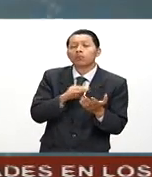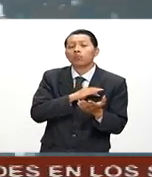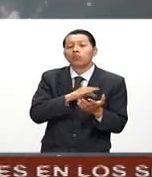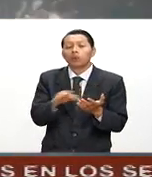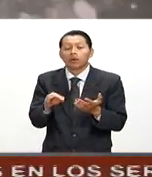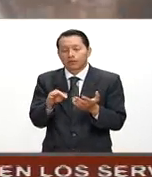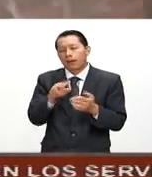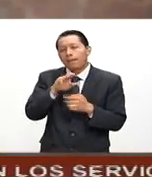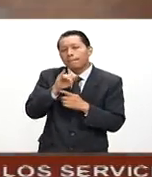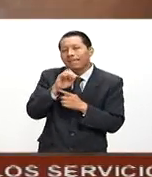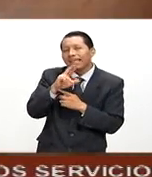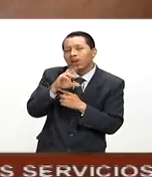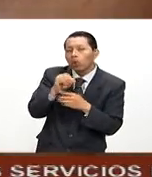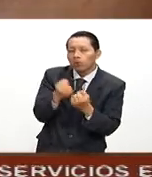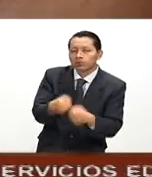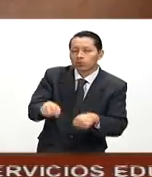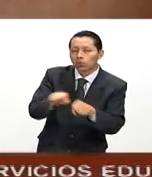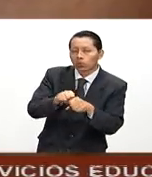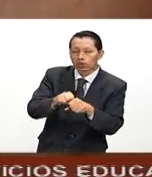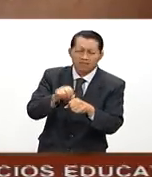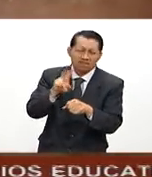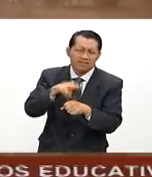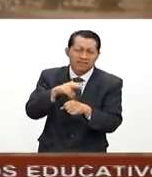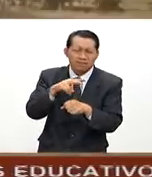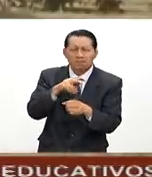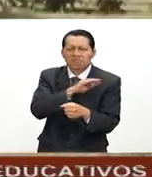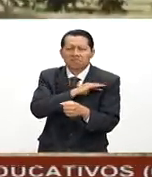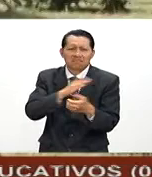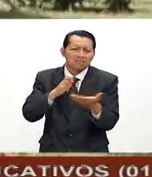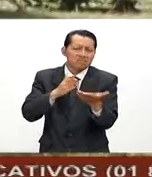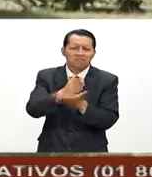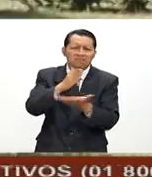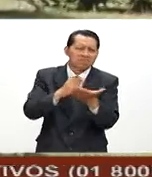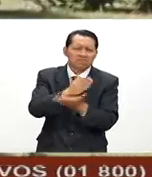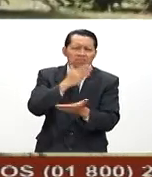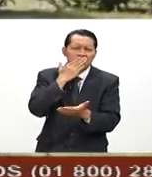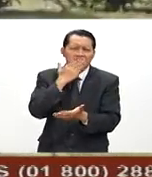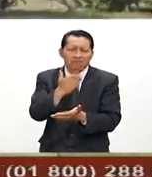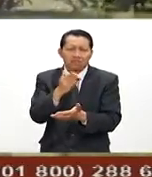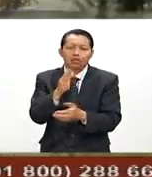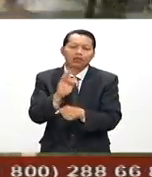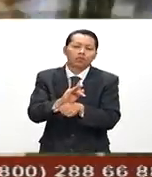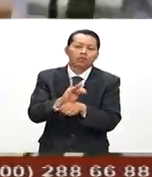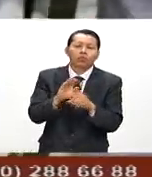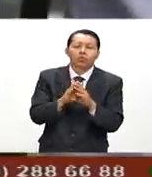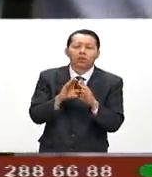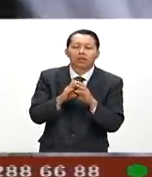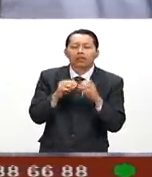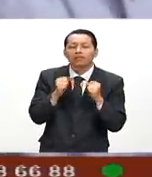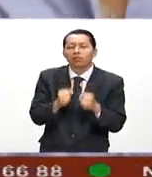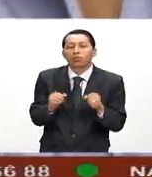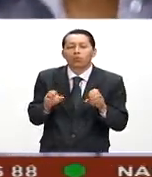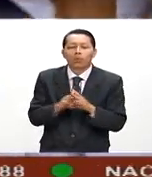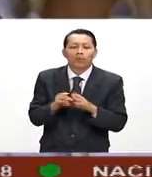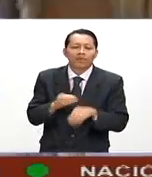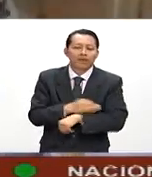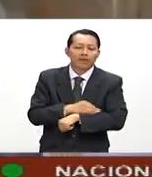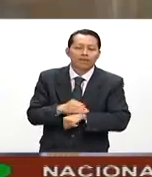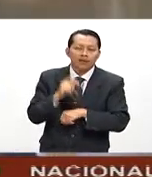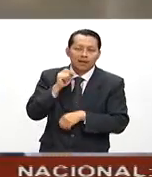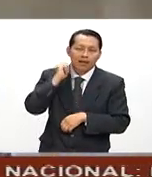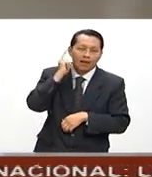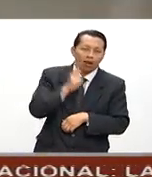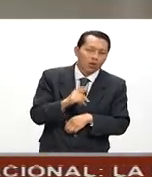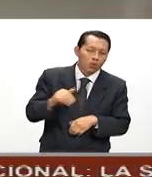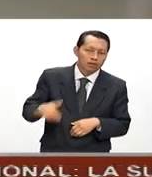microseguros, que son muy accesibles para la población objetivo y que en algo van a darle tranquilidad a la familia cuando enfrentemos